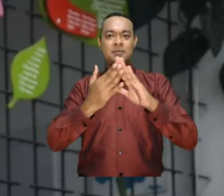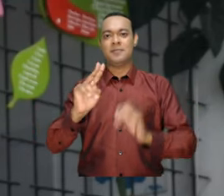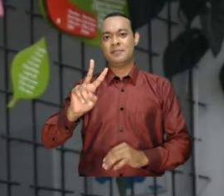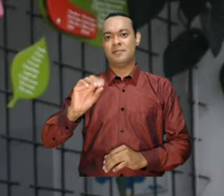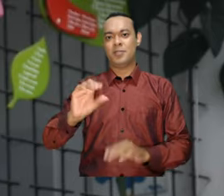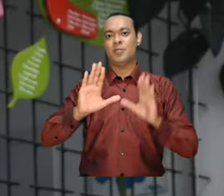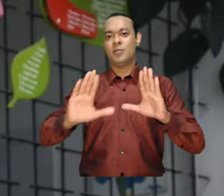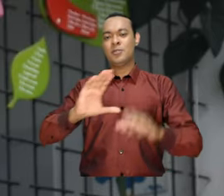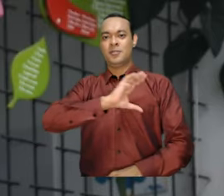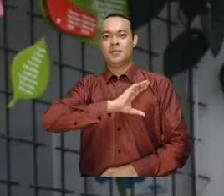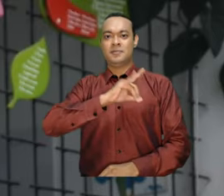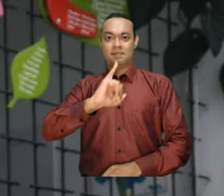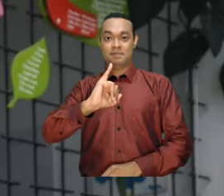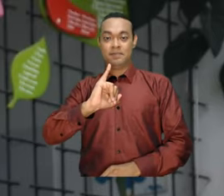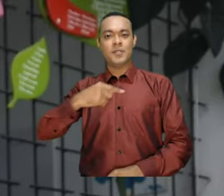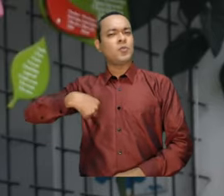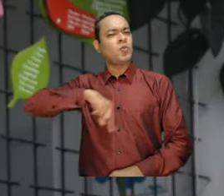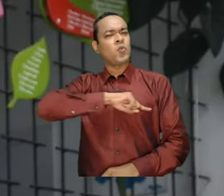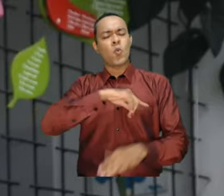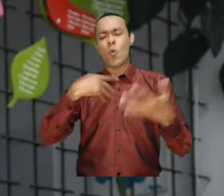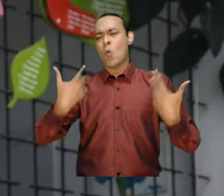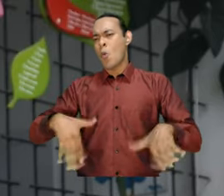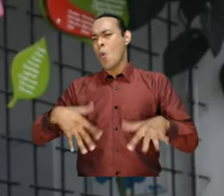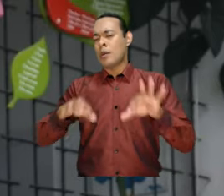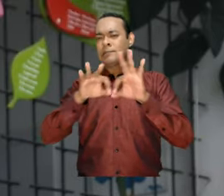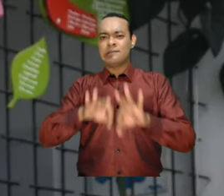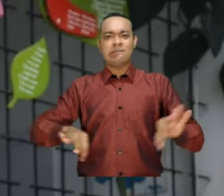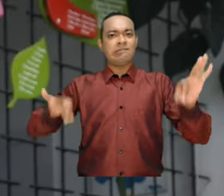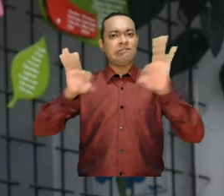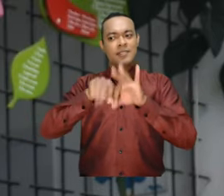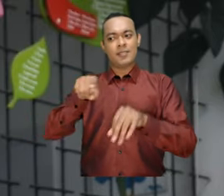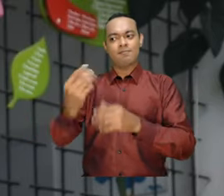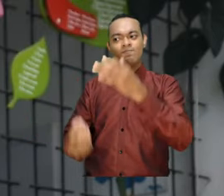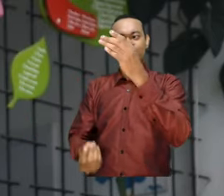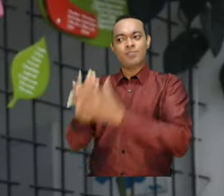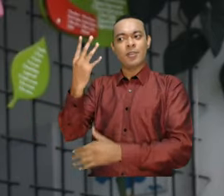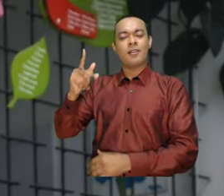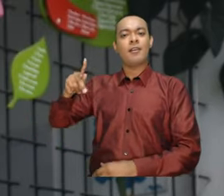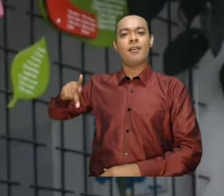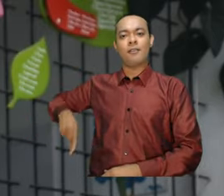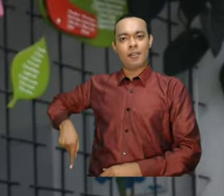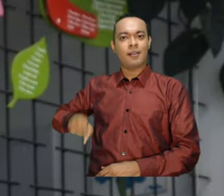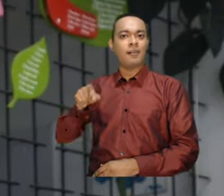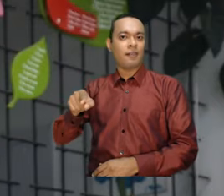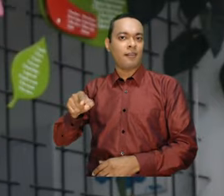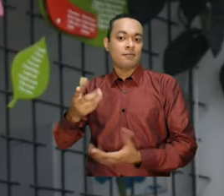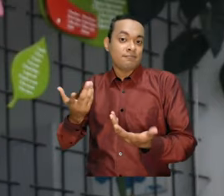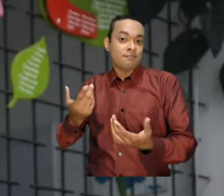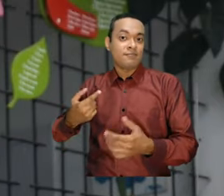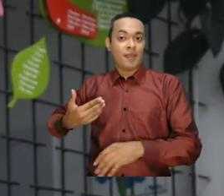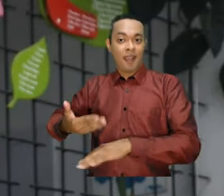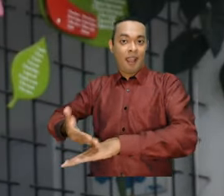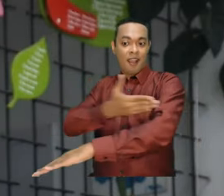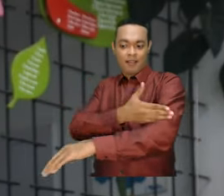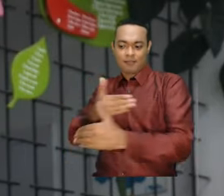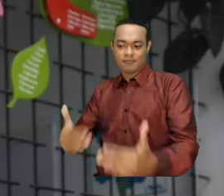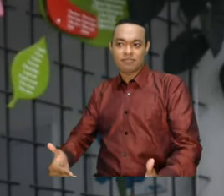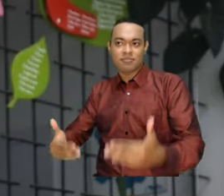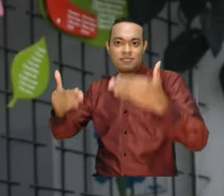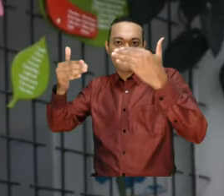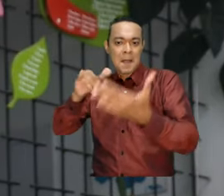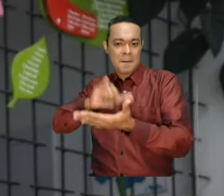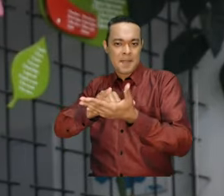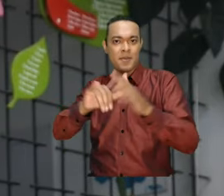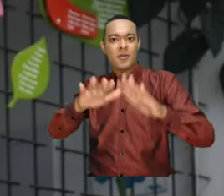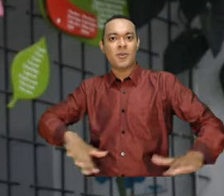Es importante para nosotros crear esta escuela porque crecimos aquí mismo en la comuna